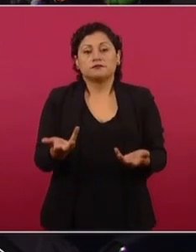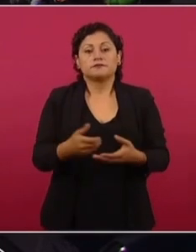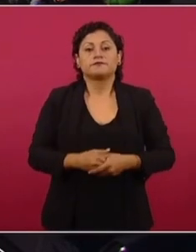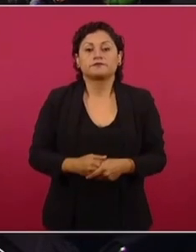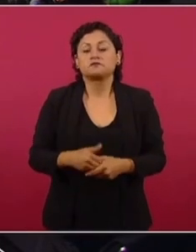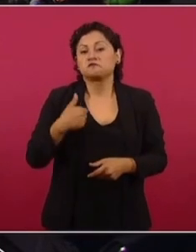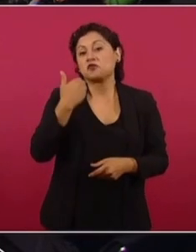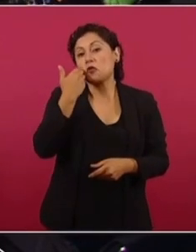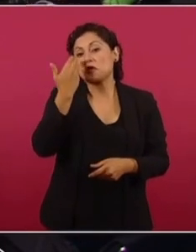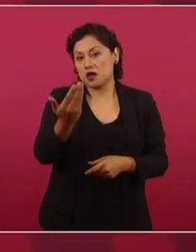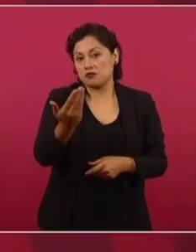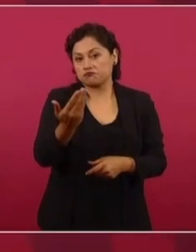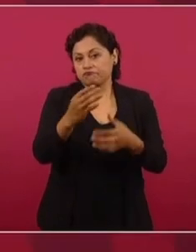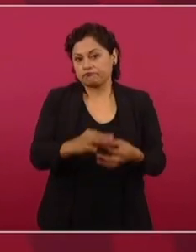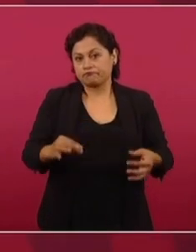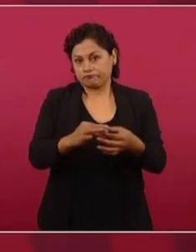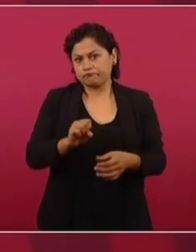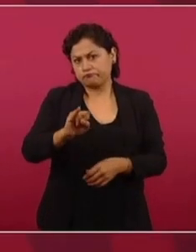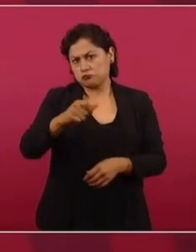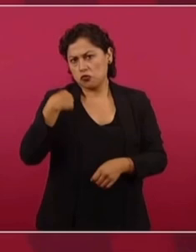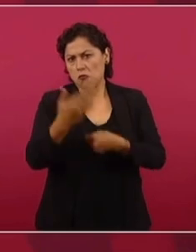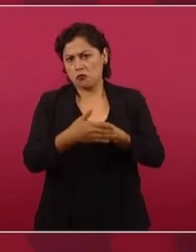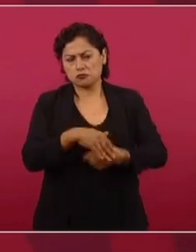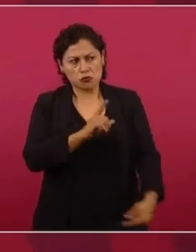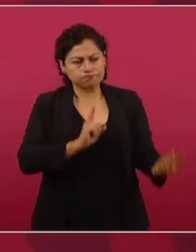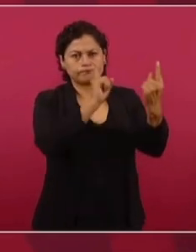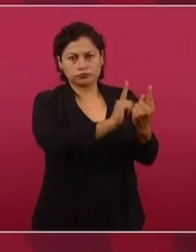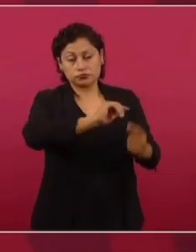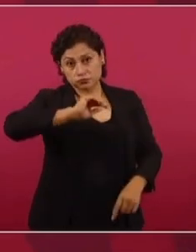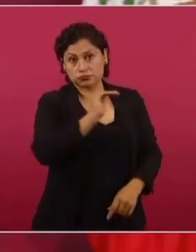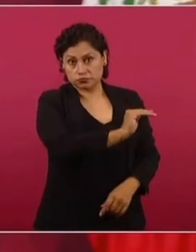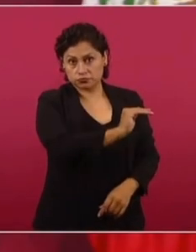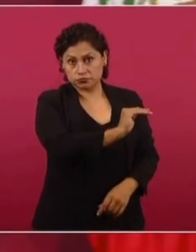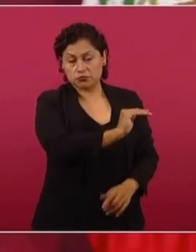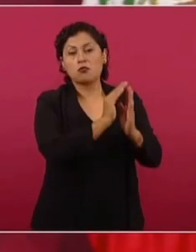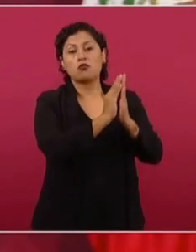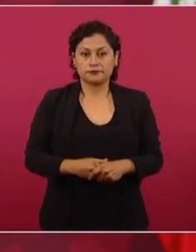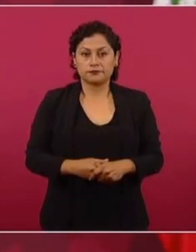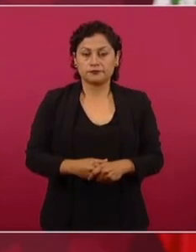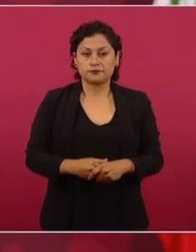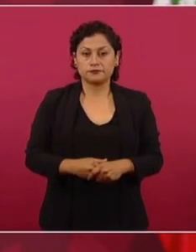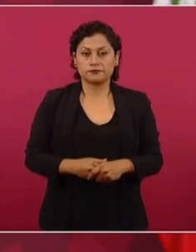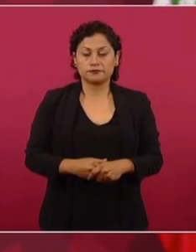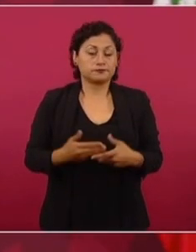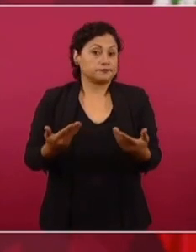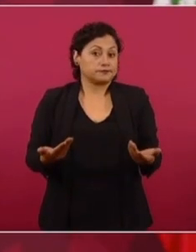plantear que sí voy a pedir al presidente Valle que se atienda este asunto.